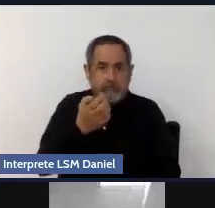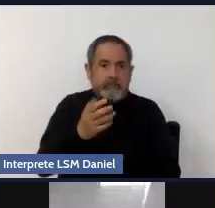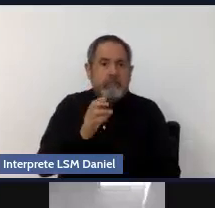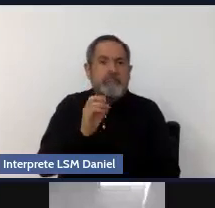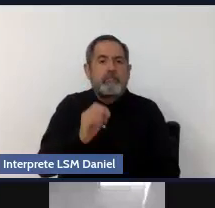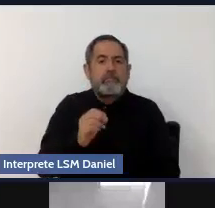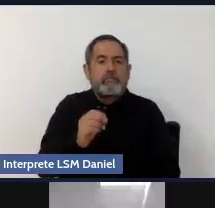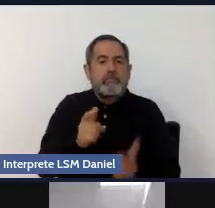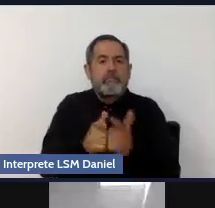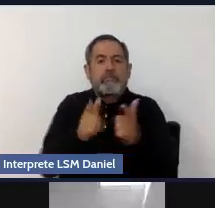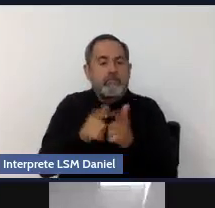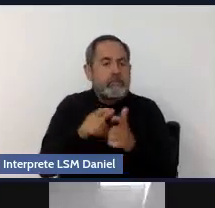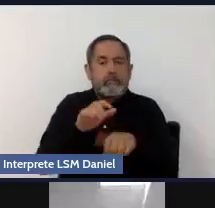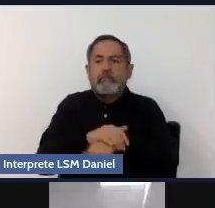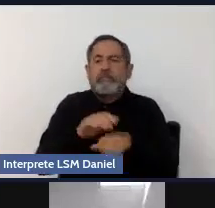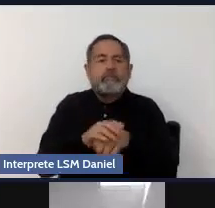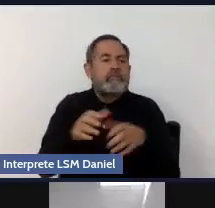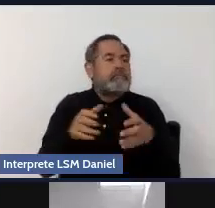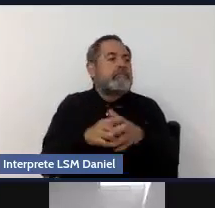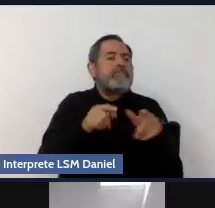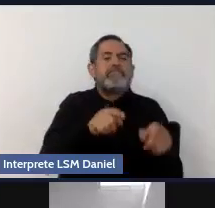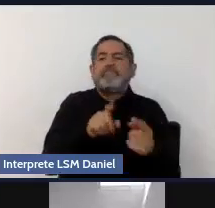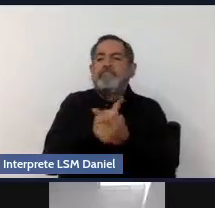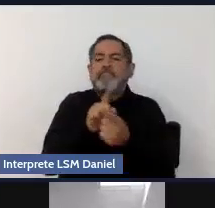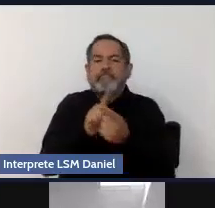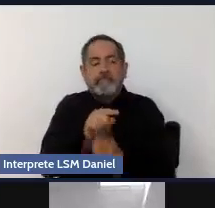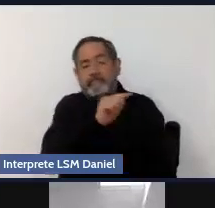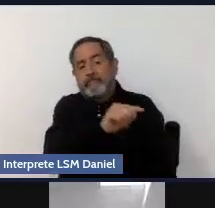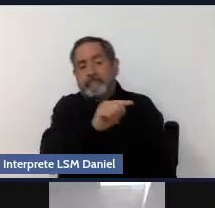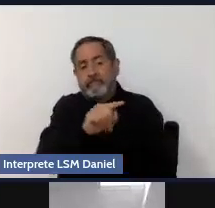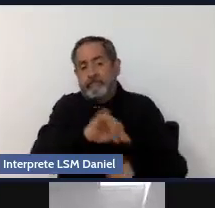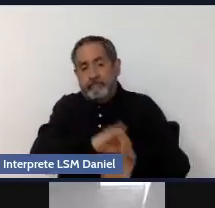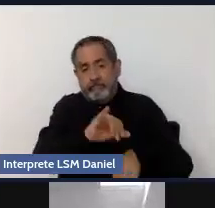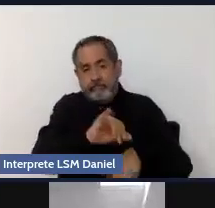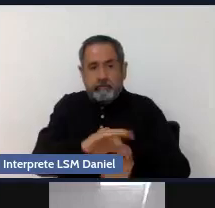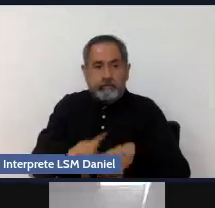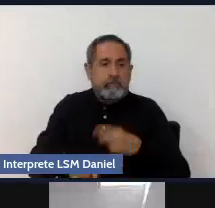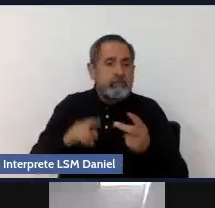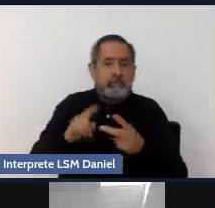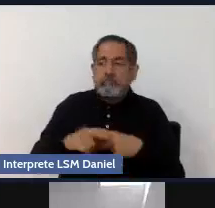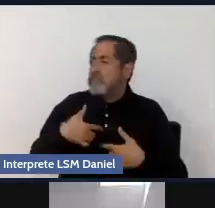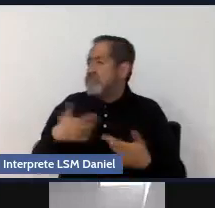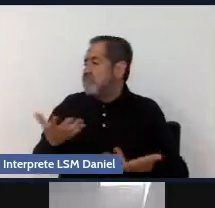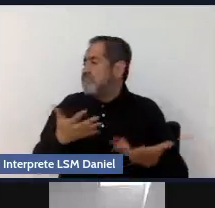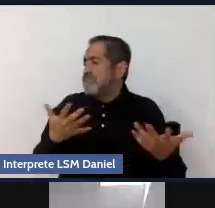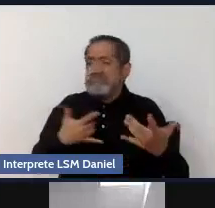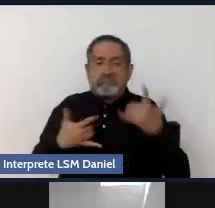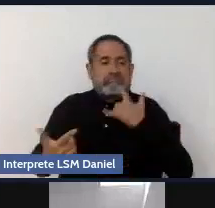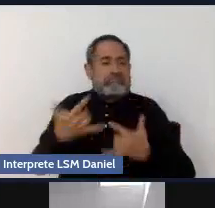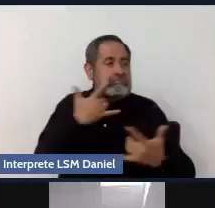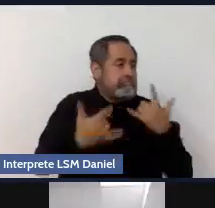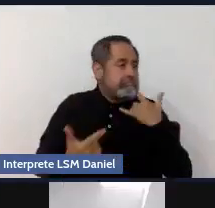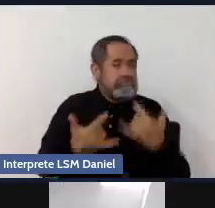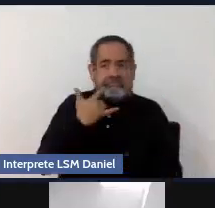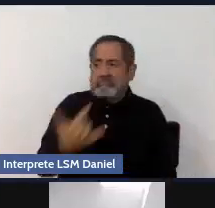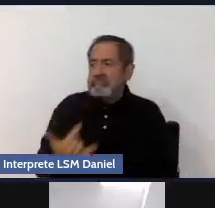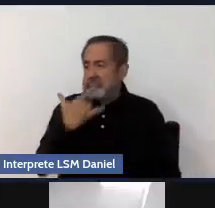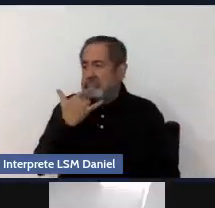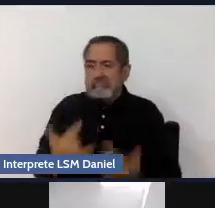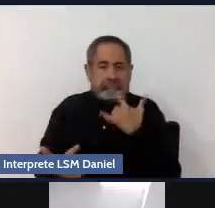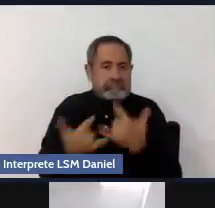amigos y tiene que ver con el tiempo libre, con la diversión, con el dinero,